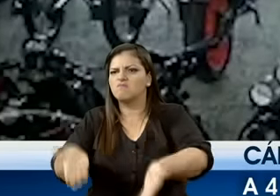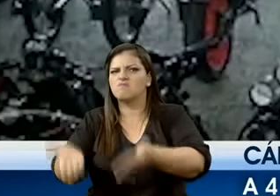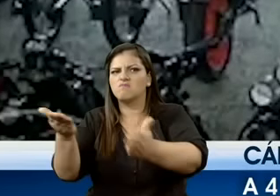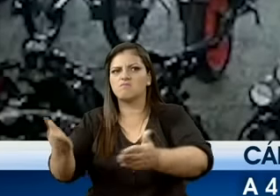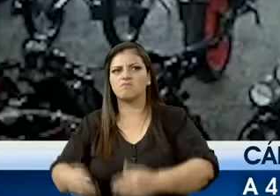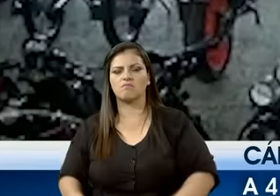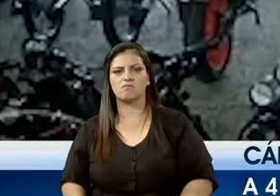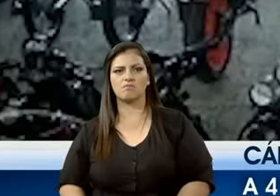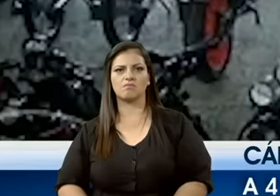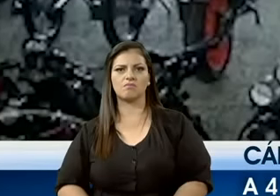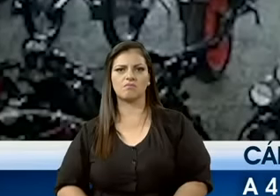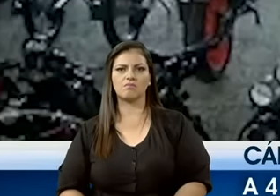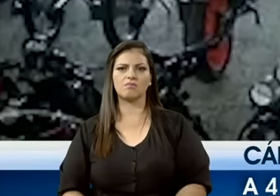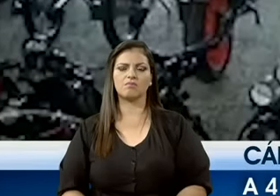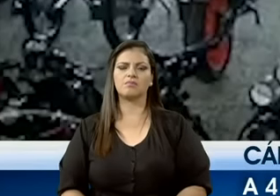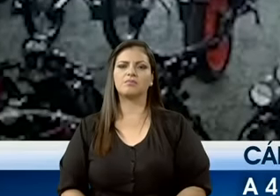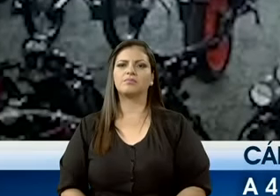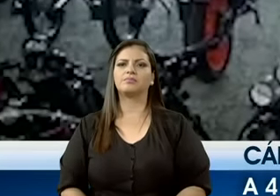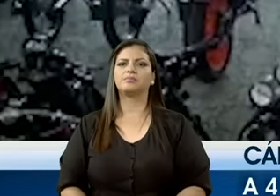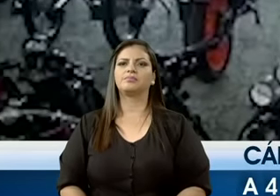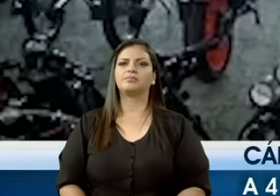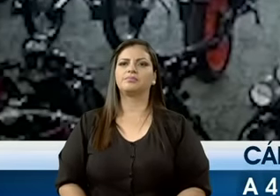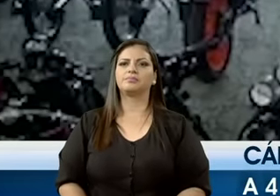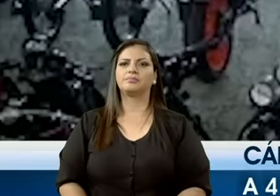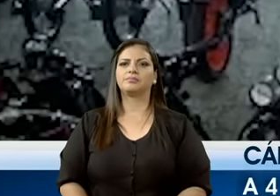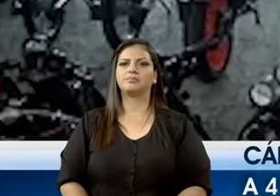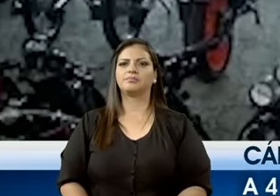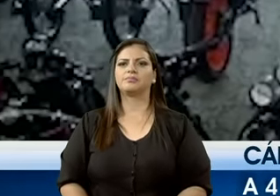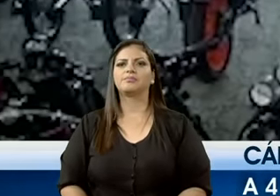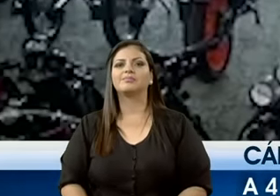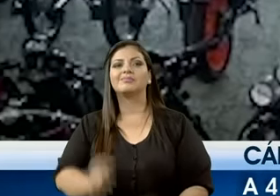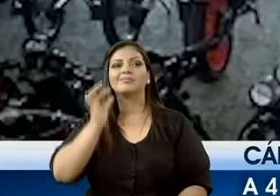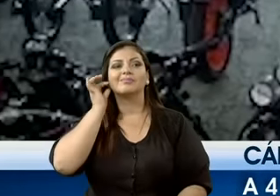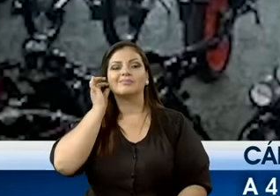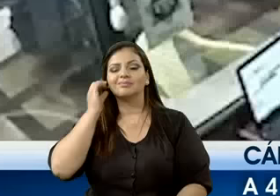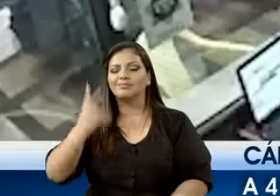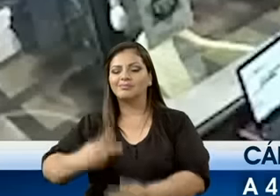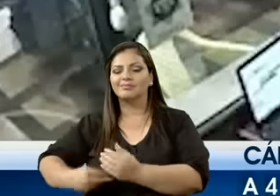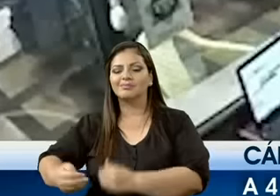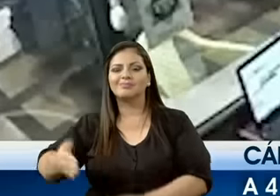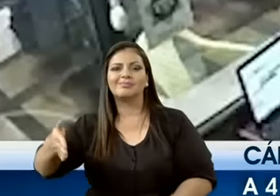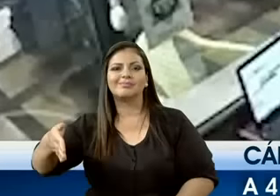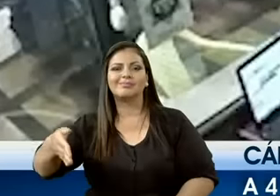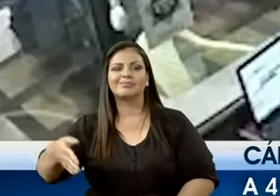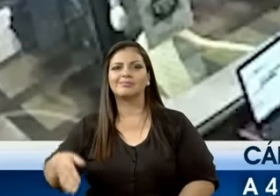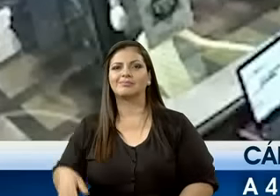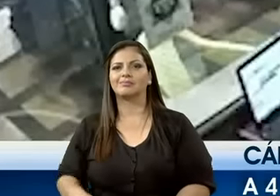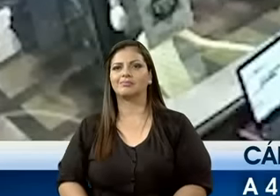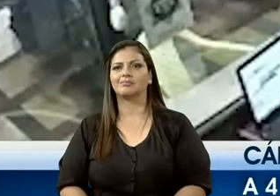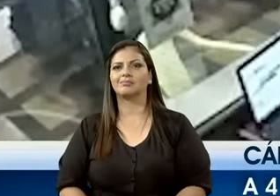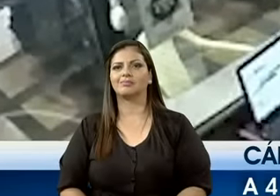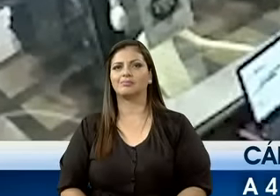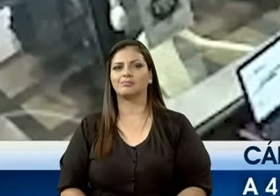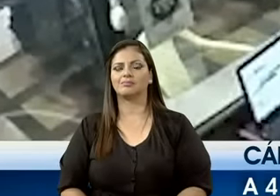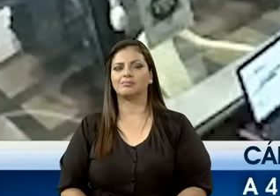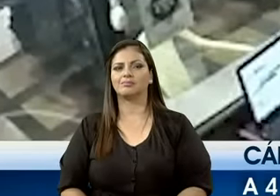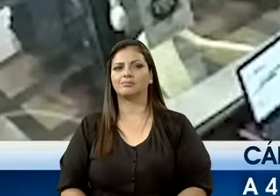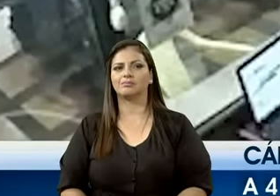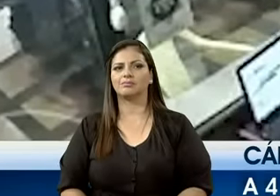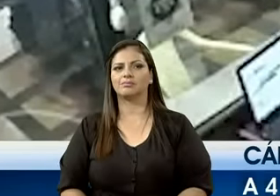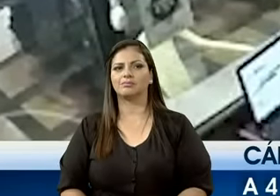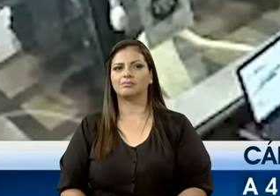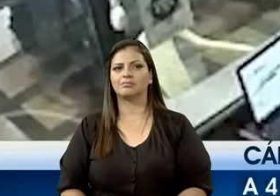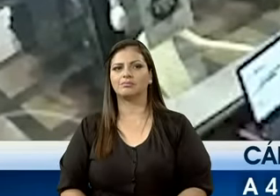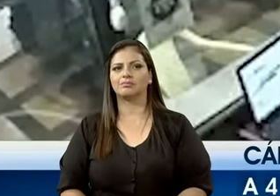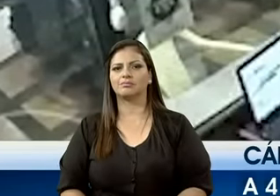Esa la señora que pasa, es la que estaba en la moto, que se iba con sus niñitos, ¿no? sus criaturas, así es. Ahí están revisando adentro. Mira, ahí entran